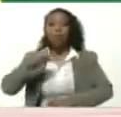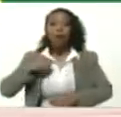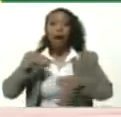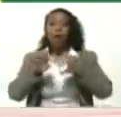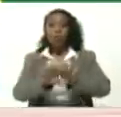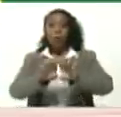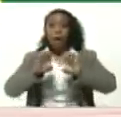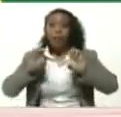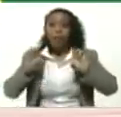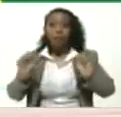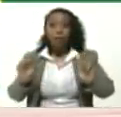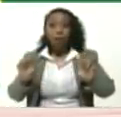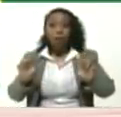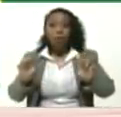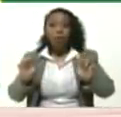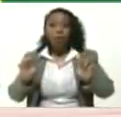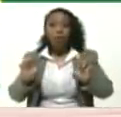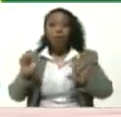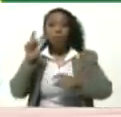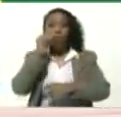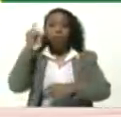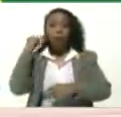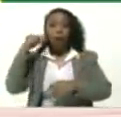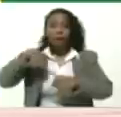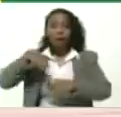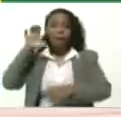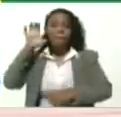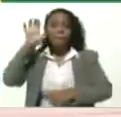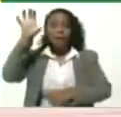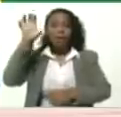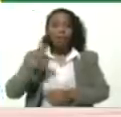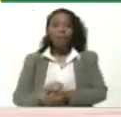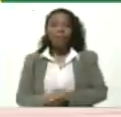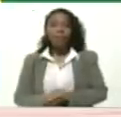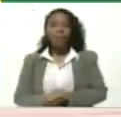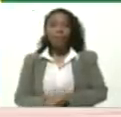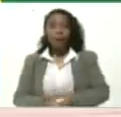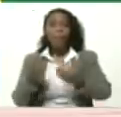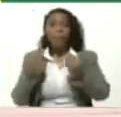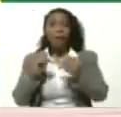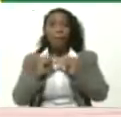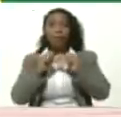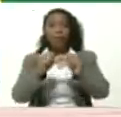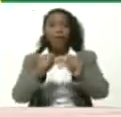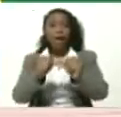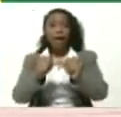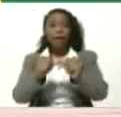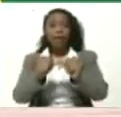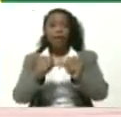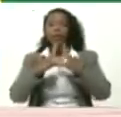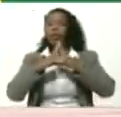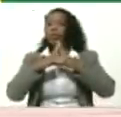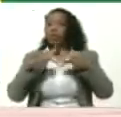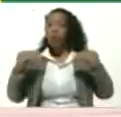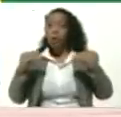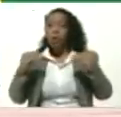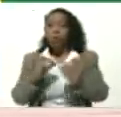educadores Educadoras Del país Para mantenerse al tanto De todo